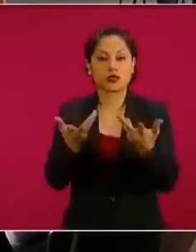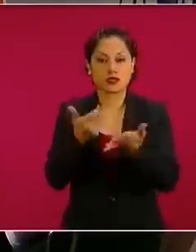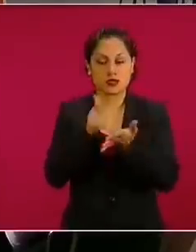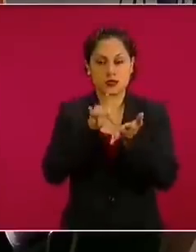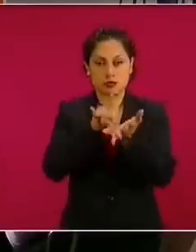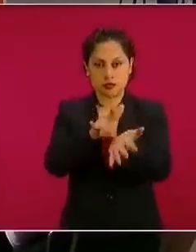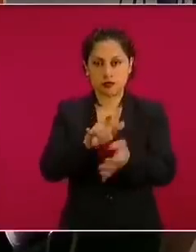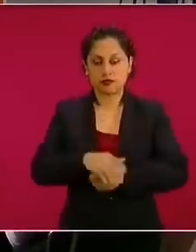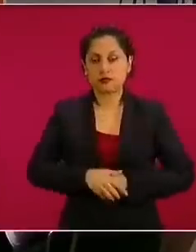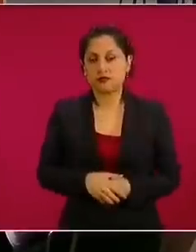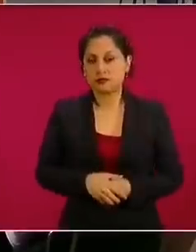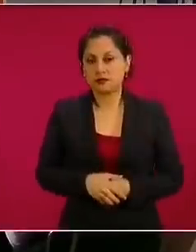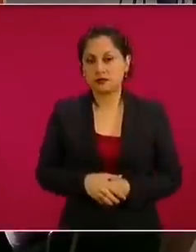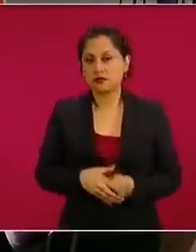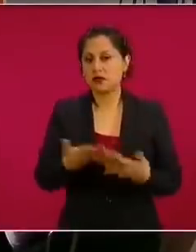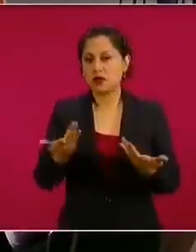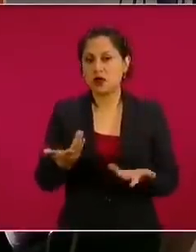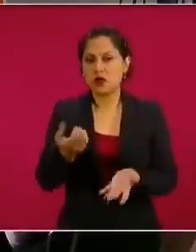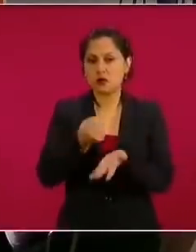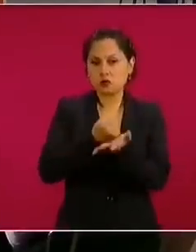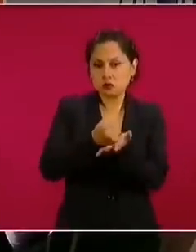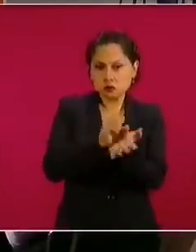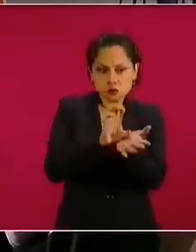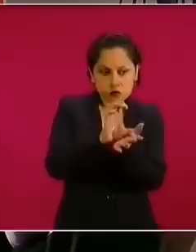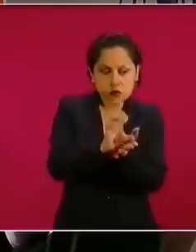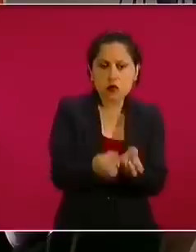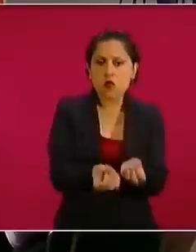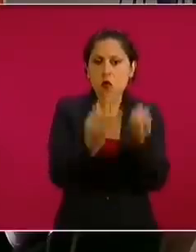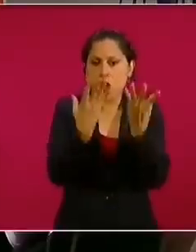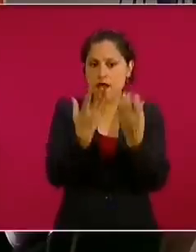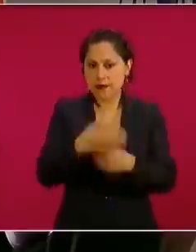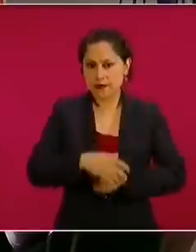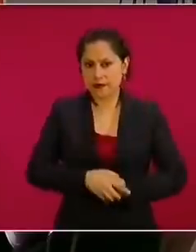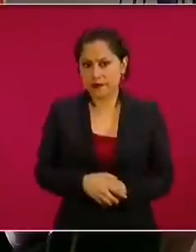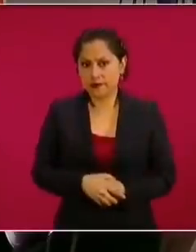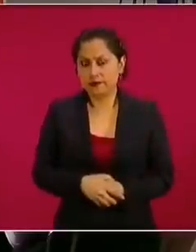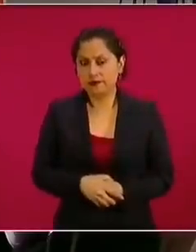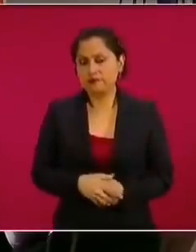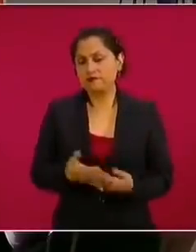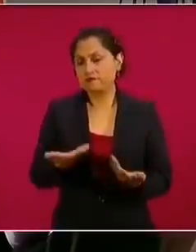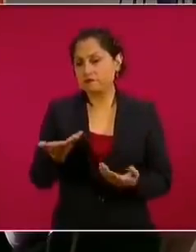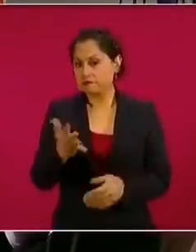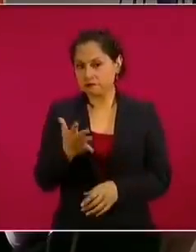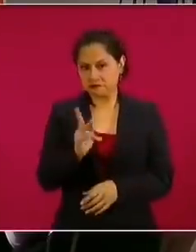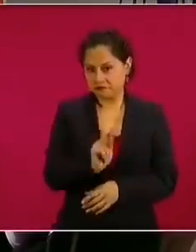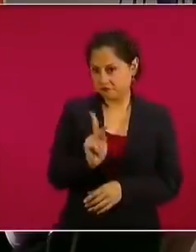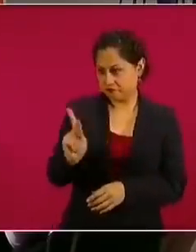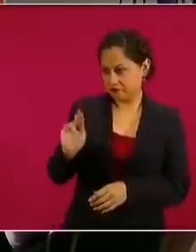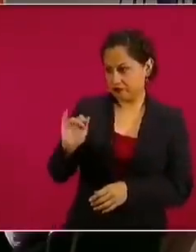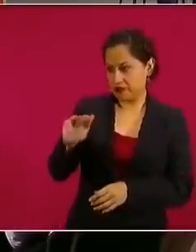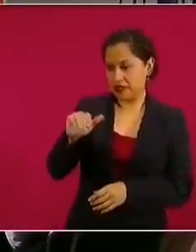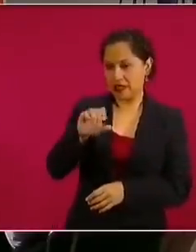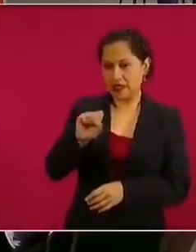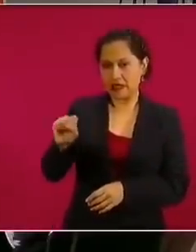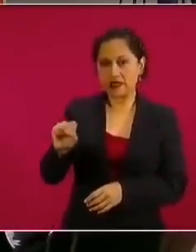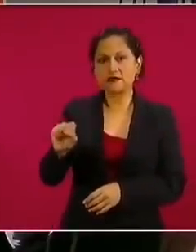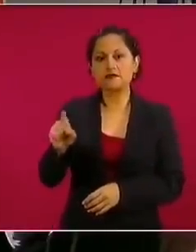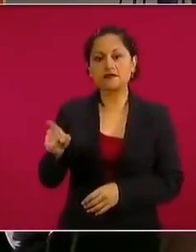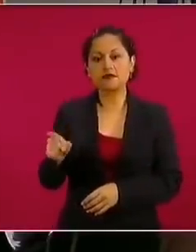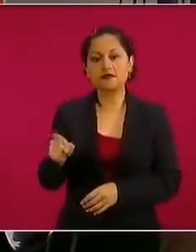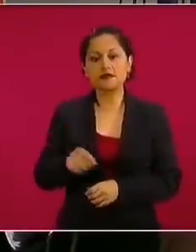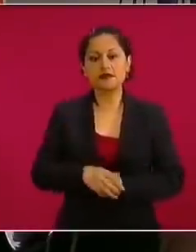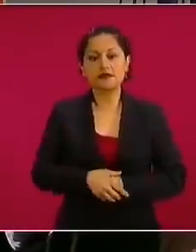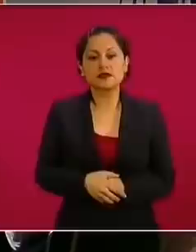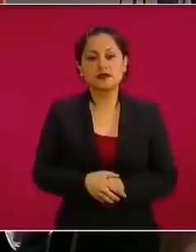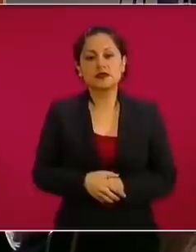¿De cuánto se trata el crédito? Pues es muy similar a lo que ya presentó el IMSS y que tiene que ver que es un